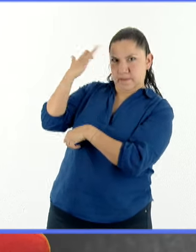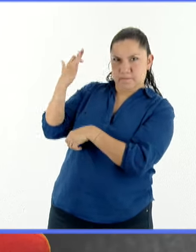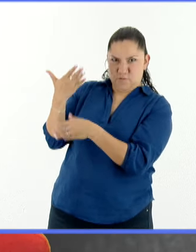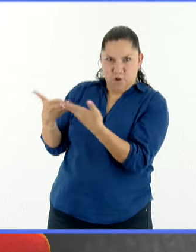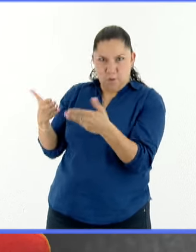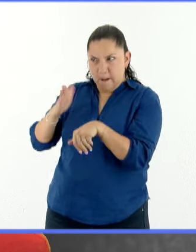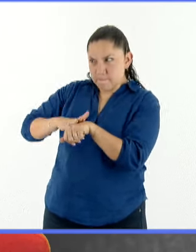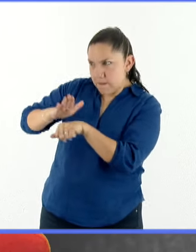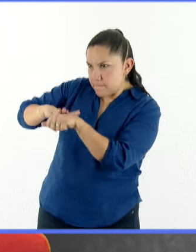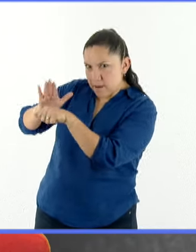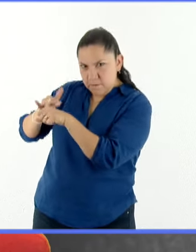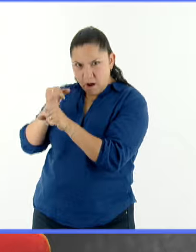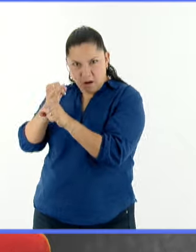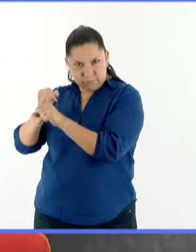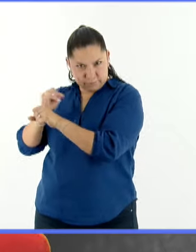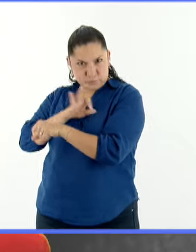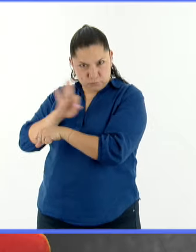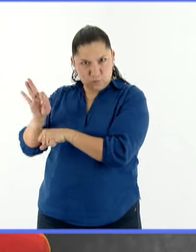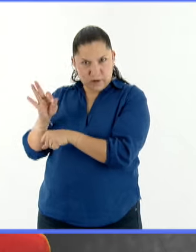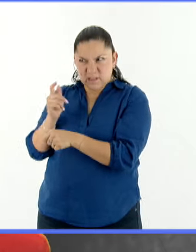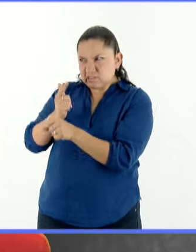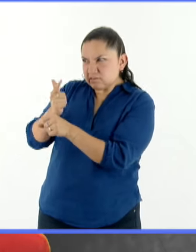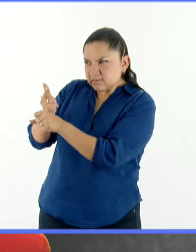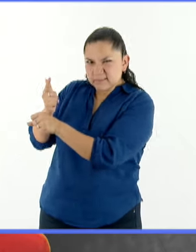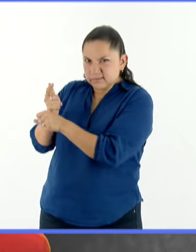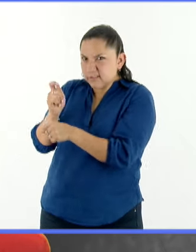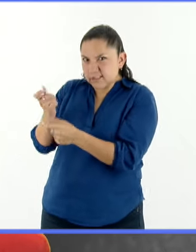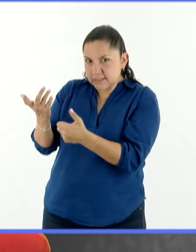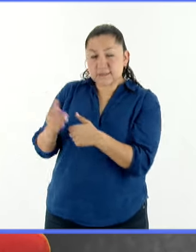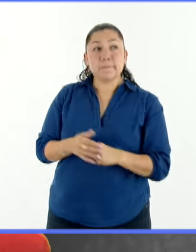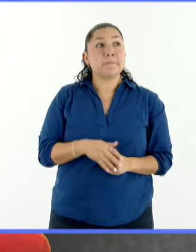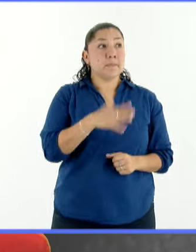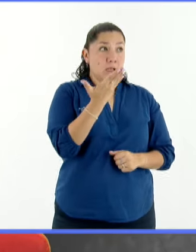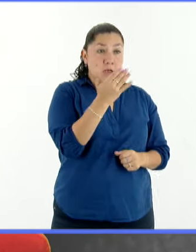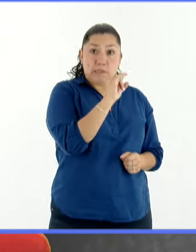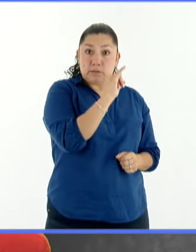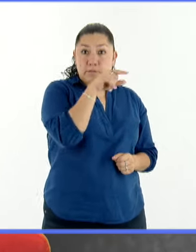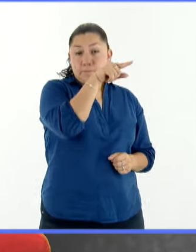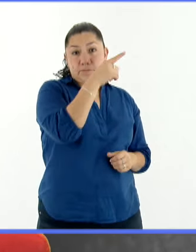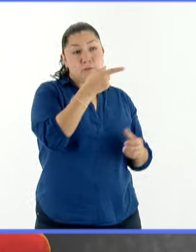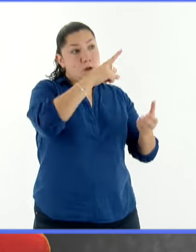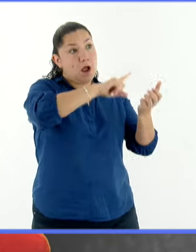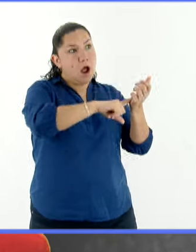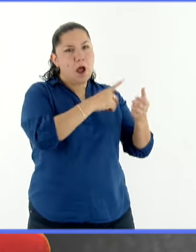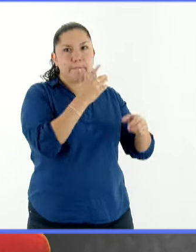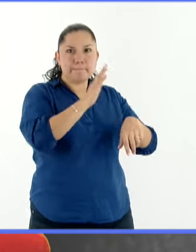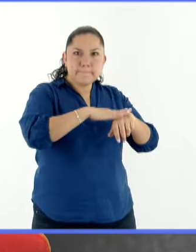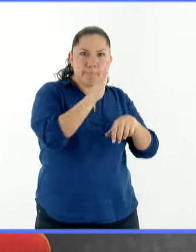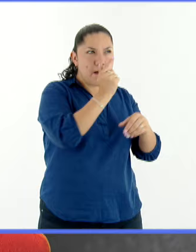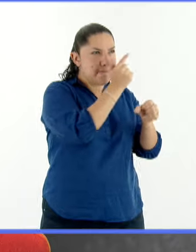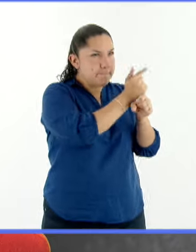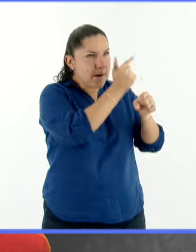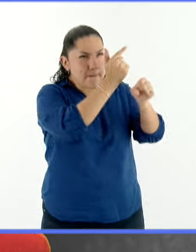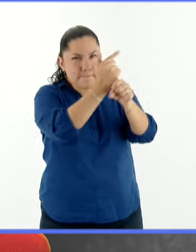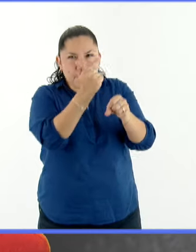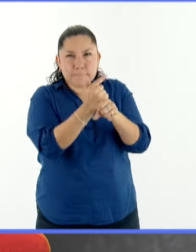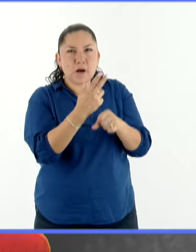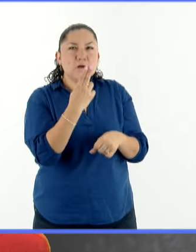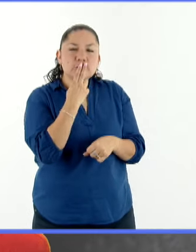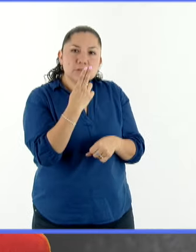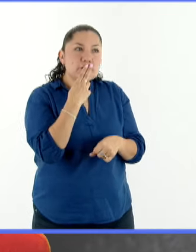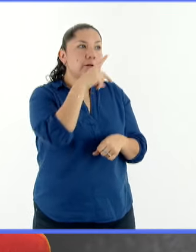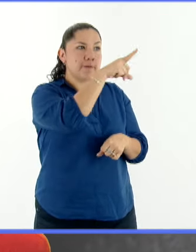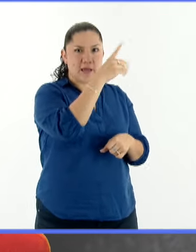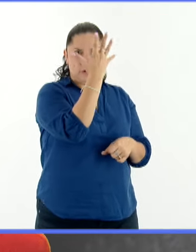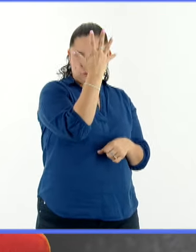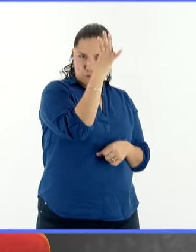seguir estas erupciones y estas eyecciones, esta materia que está siendo emitida por el Sol. Se puede seguir